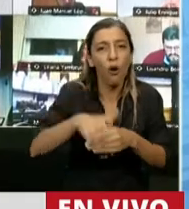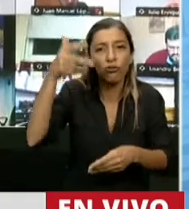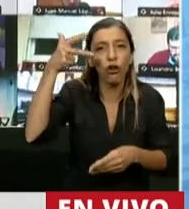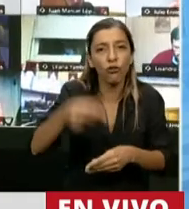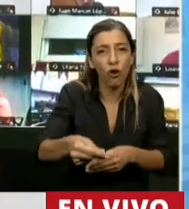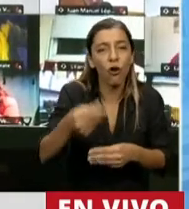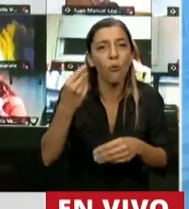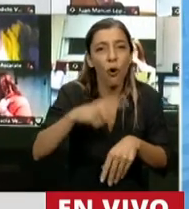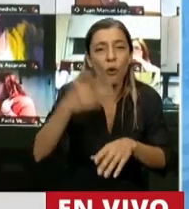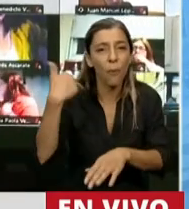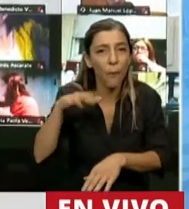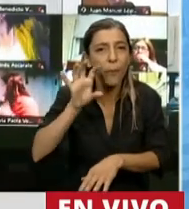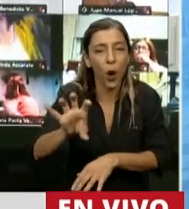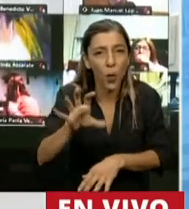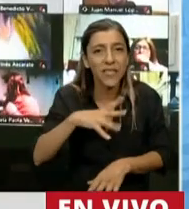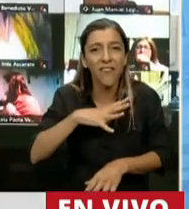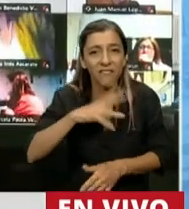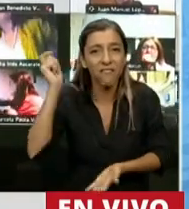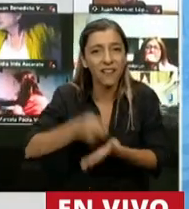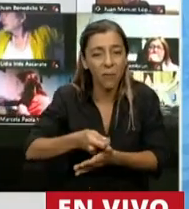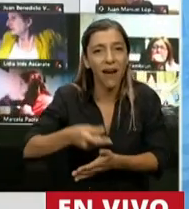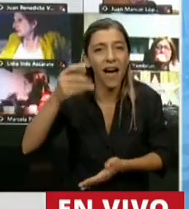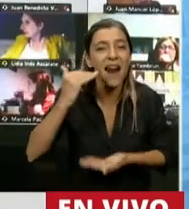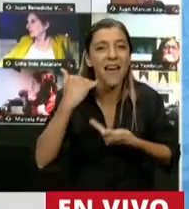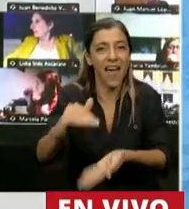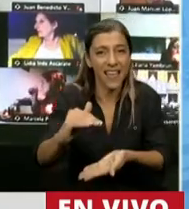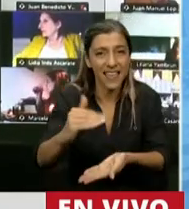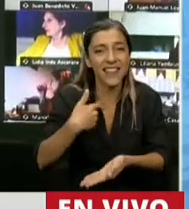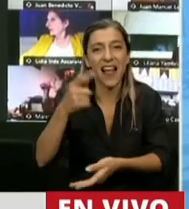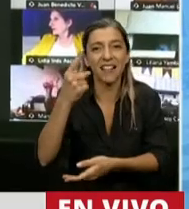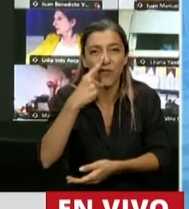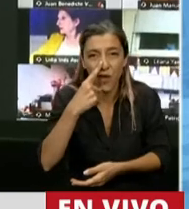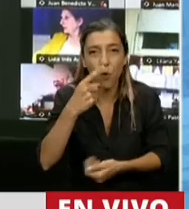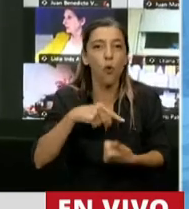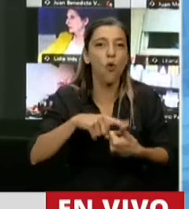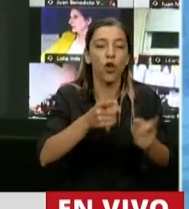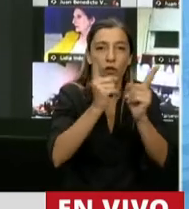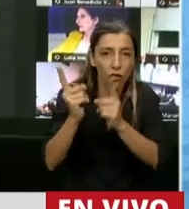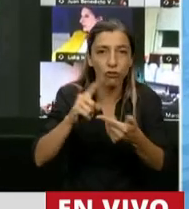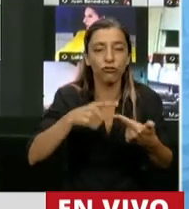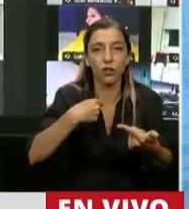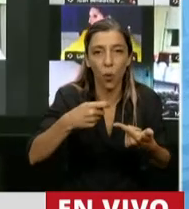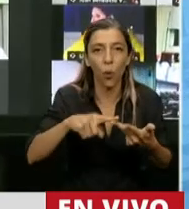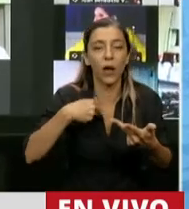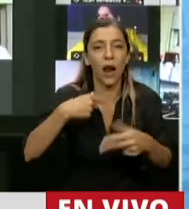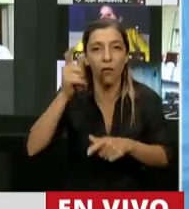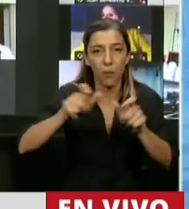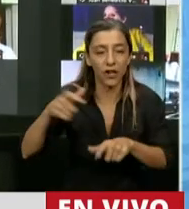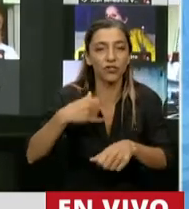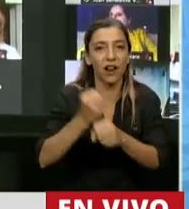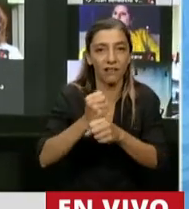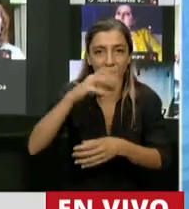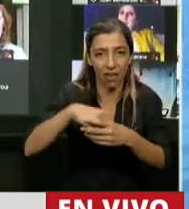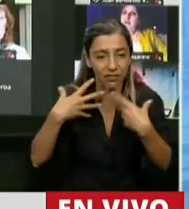no ha pagado los aguinaldos del mes de junio a ninguno de sus agentes a sus docentes a su personal de salud a sus